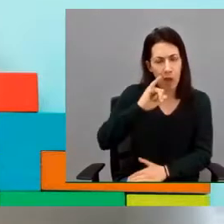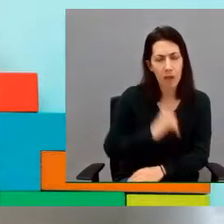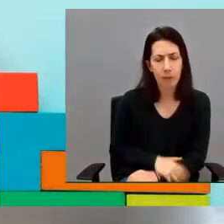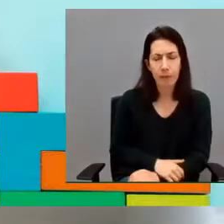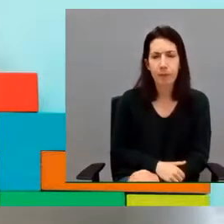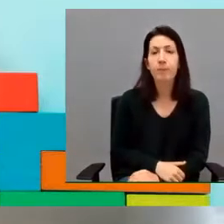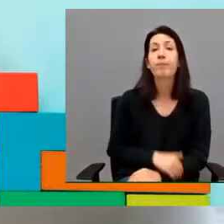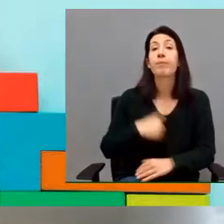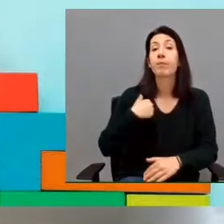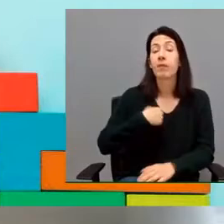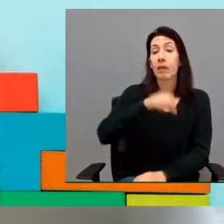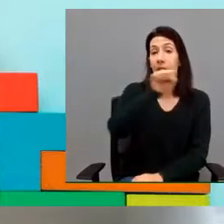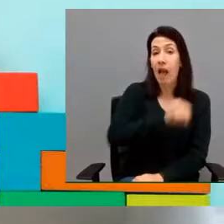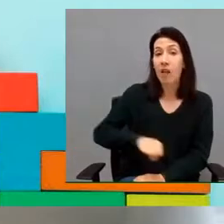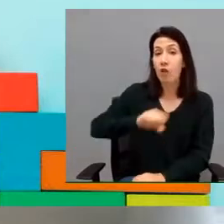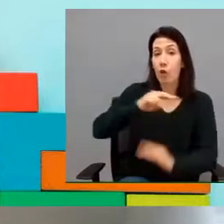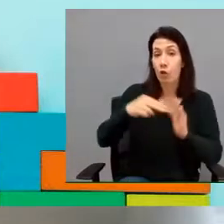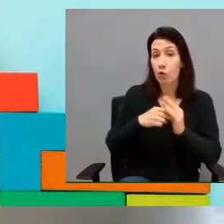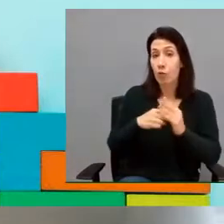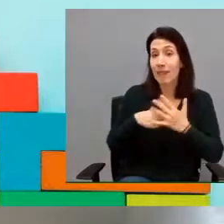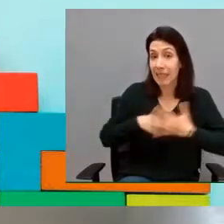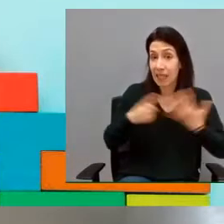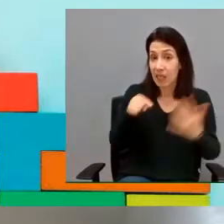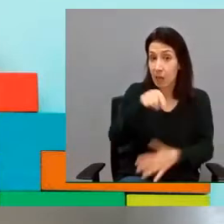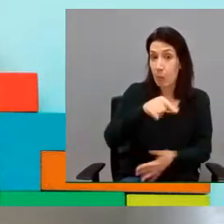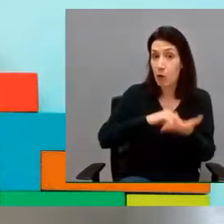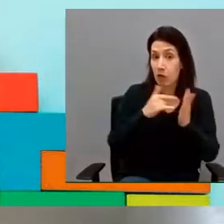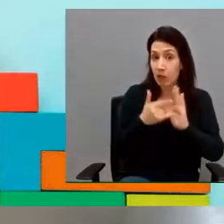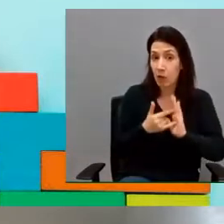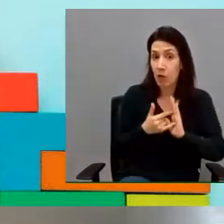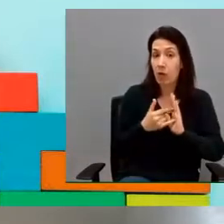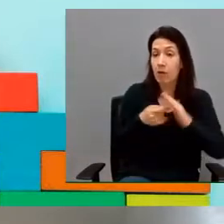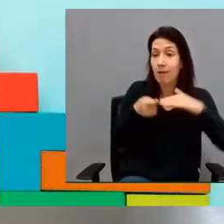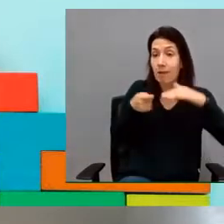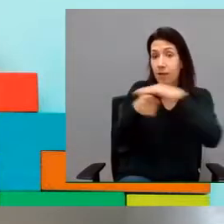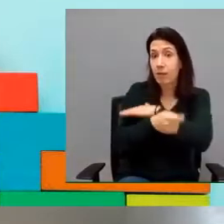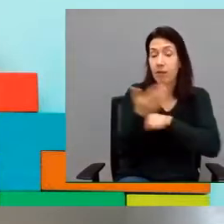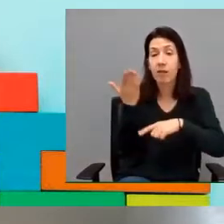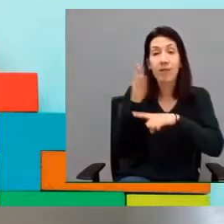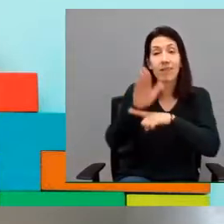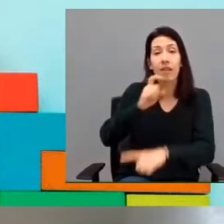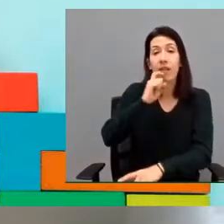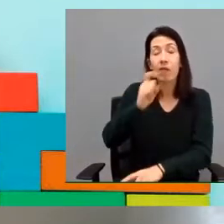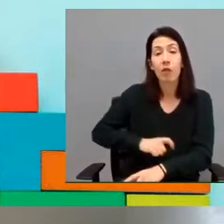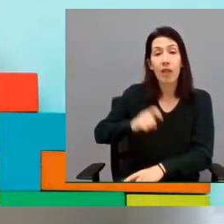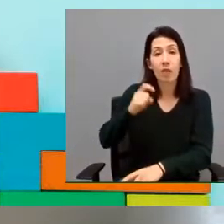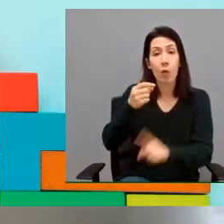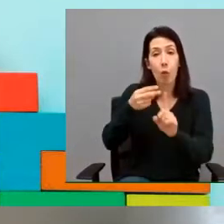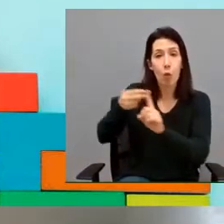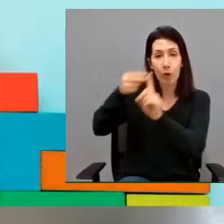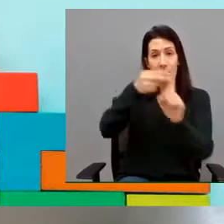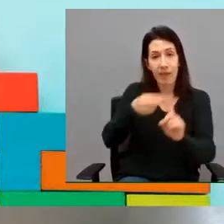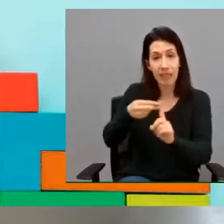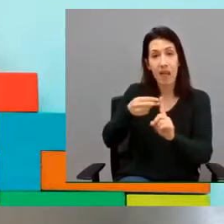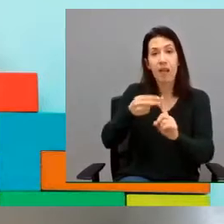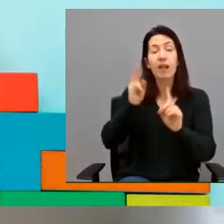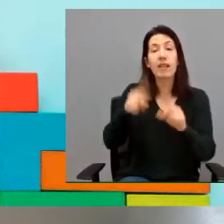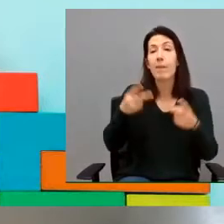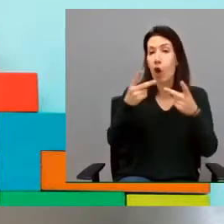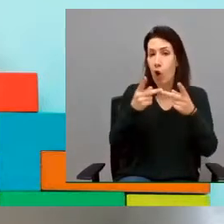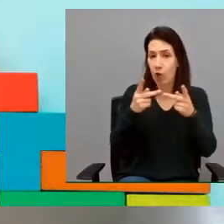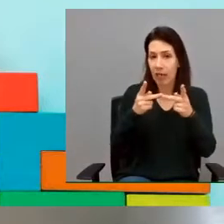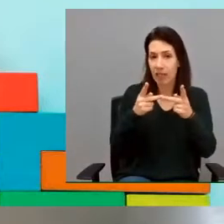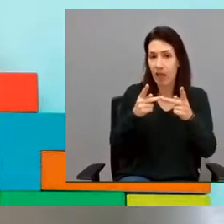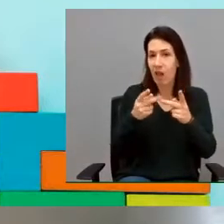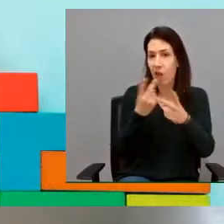2016, este proyecto lo presentamos a la Fundación Universia Fundación Conecta y ahí tenemos el primer